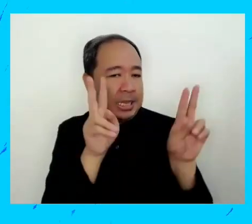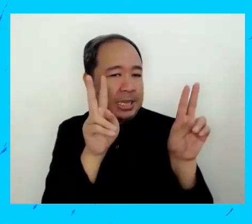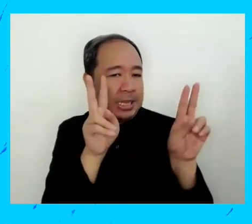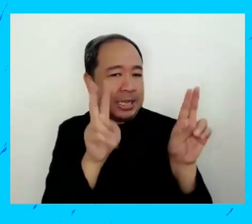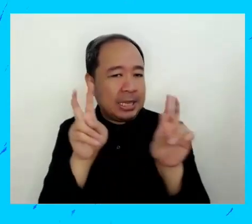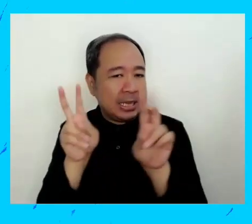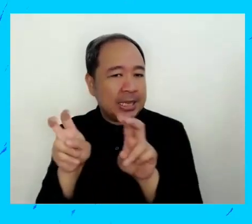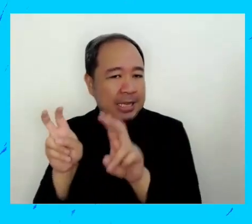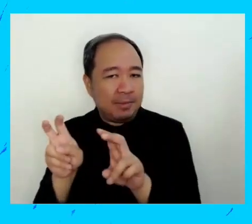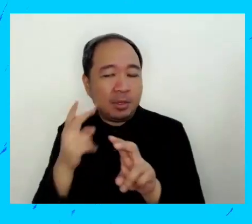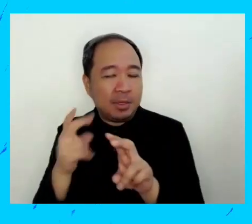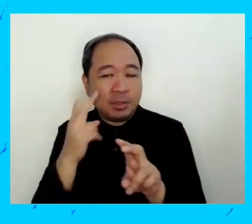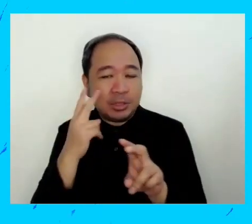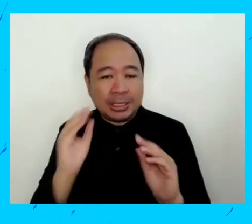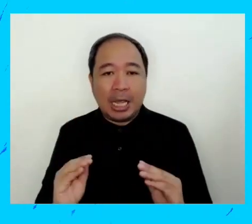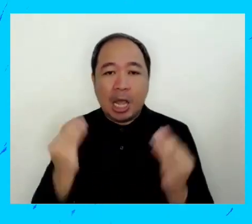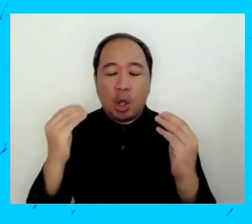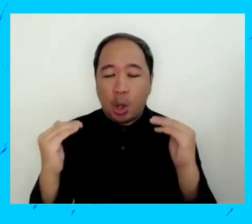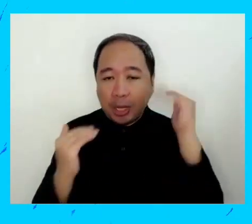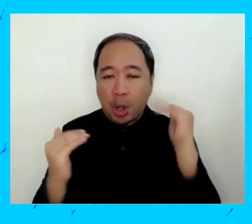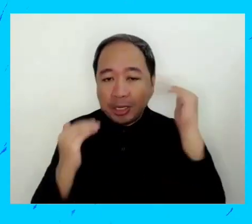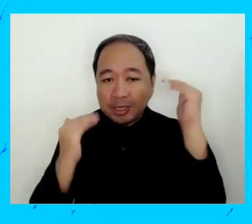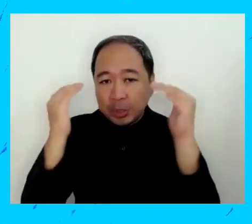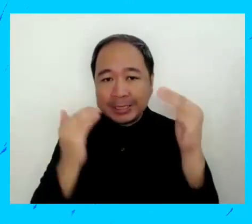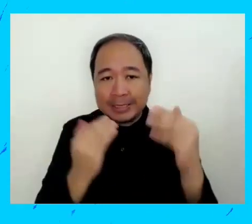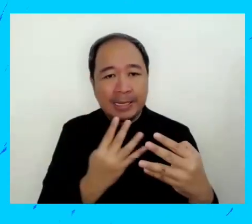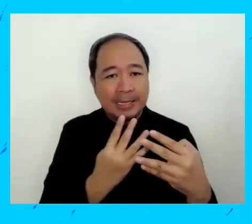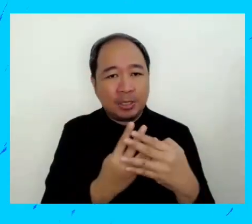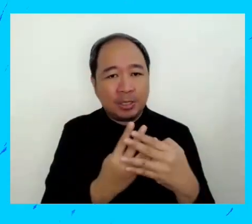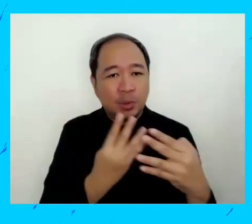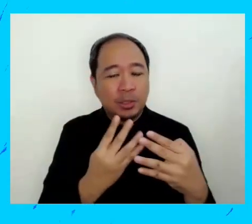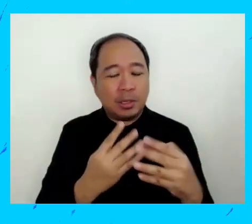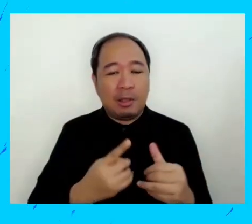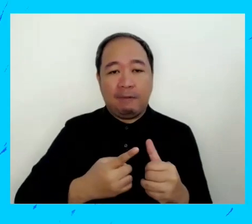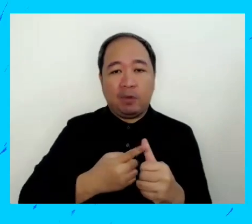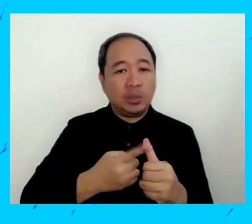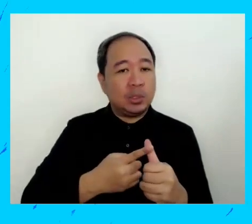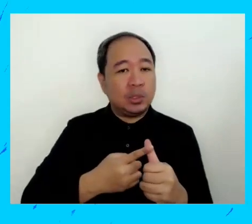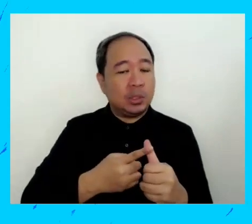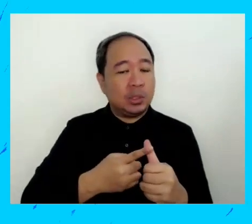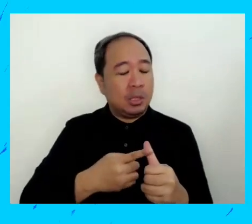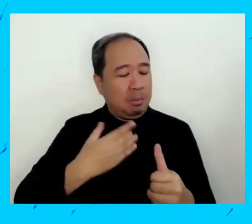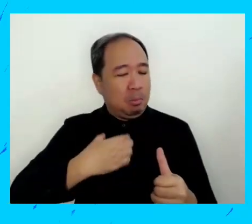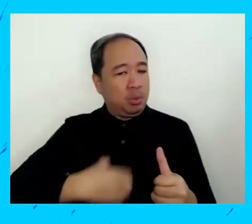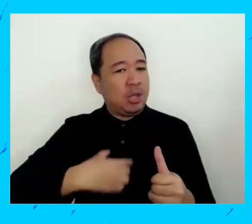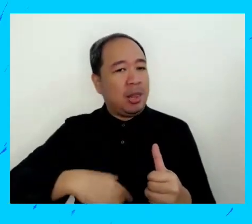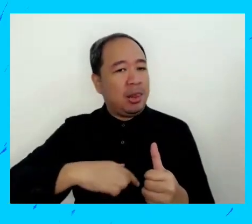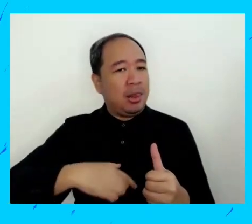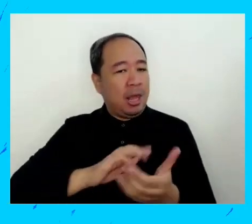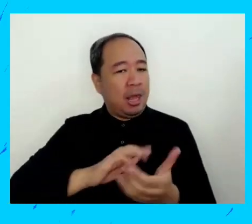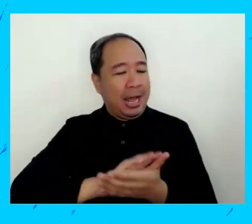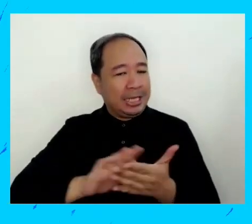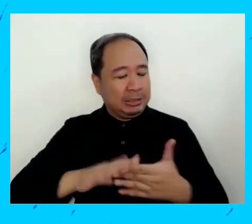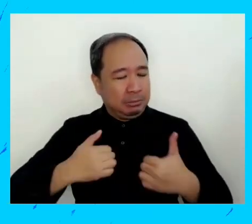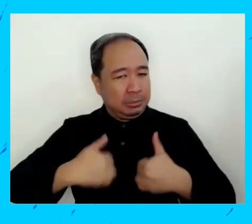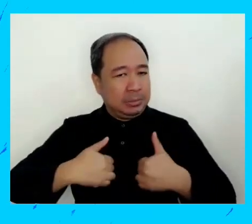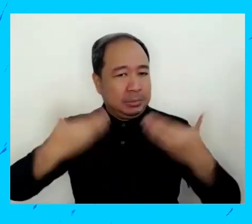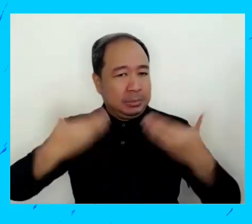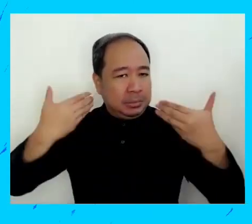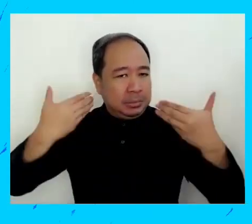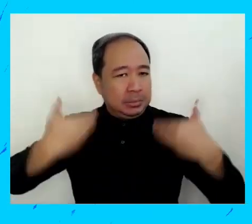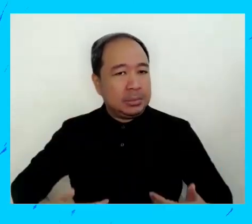Encontramos tres puntos importantes de necesidades de adolescentes encarcelados. Primero, tiene que ver con la higiene personal